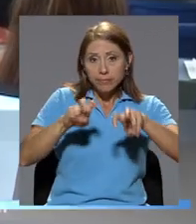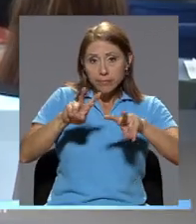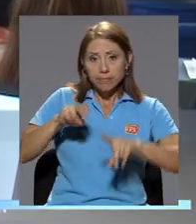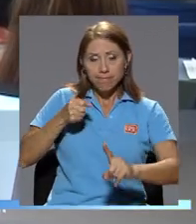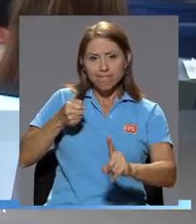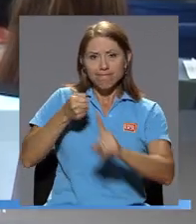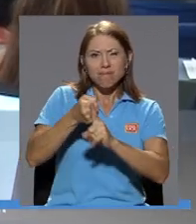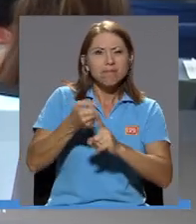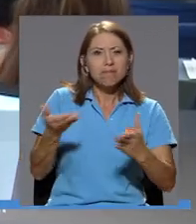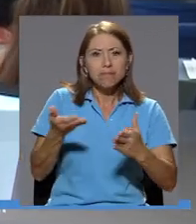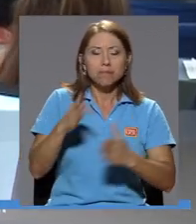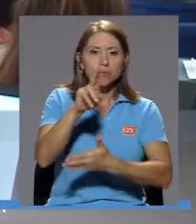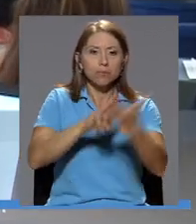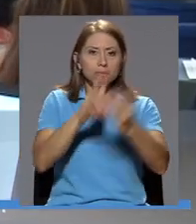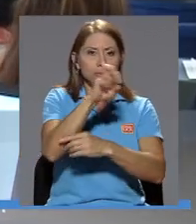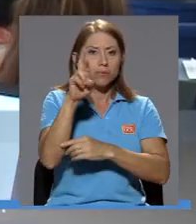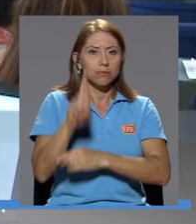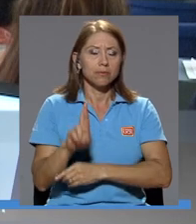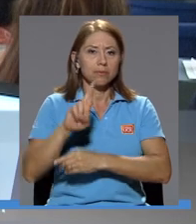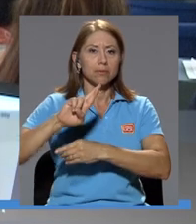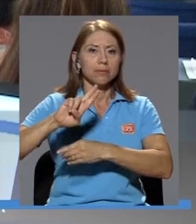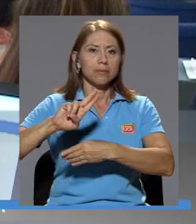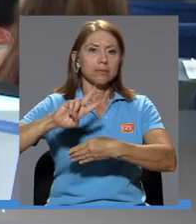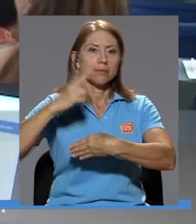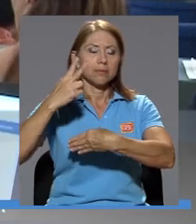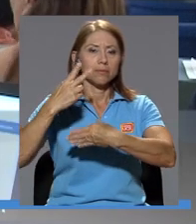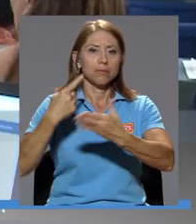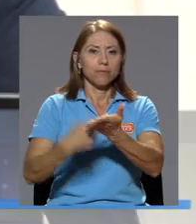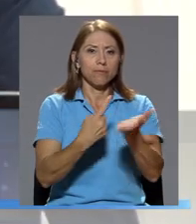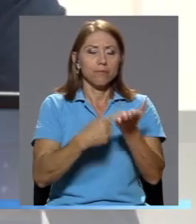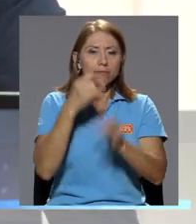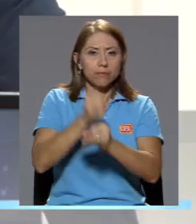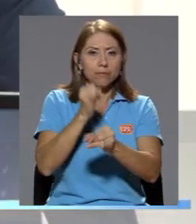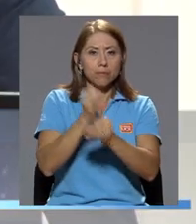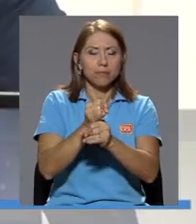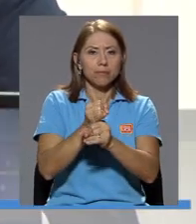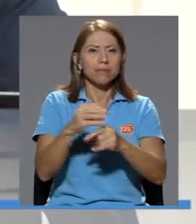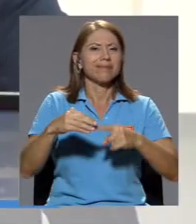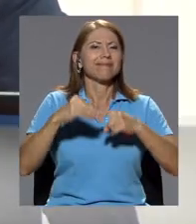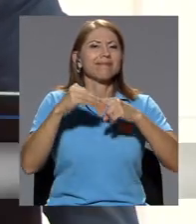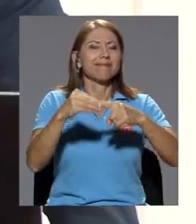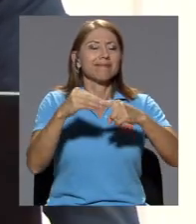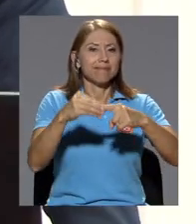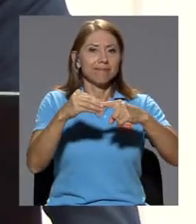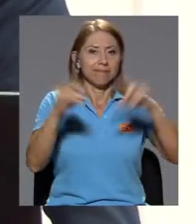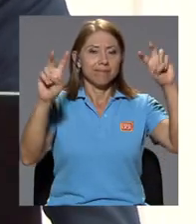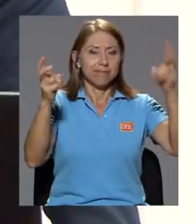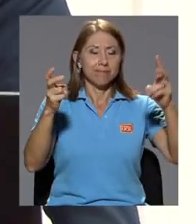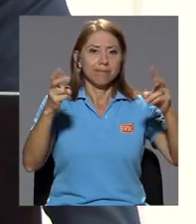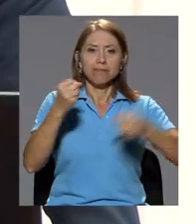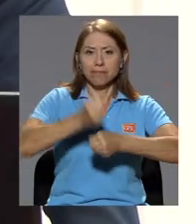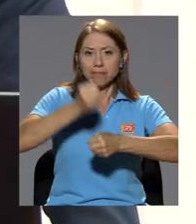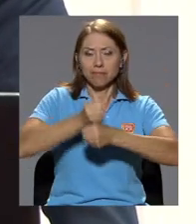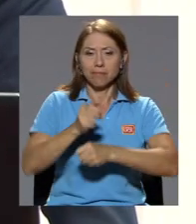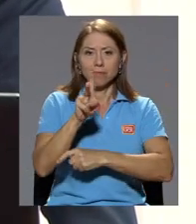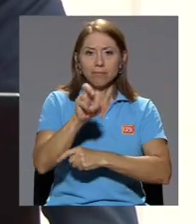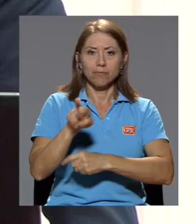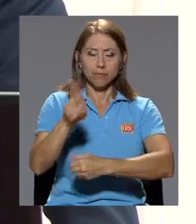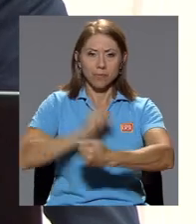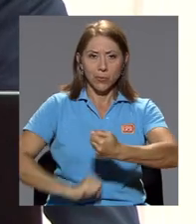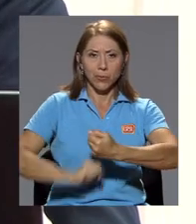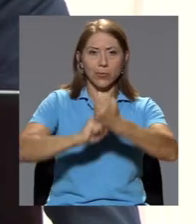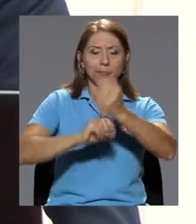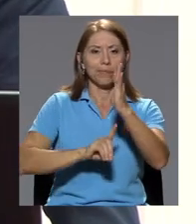impacto, la Universidad de Costa Rica realizó el segundo foro institucional, bajo el tema central, los aportes de la UCR al desarrollo